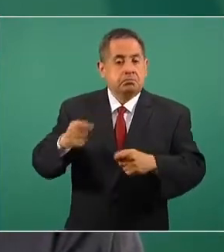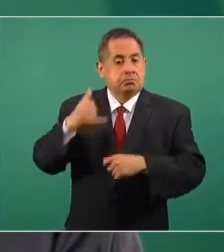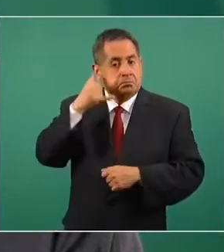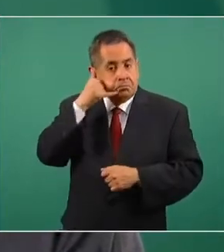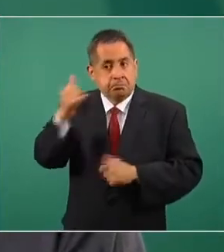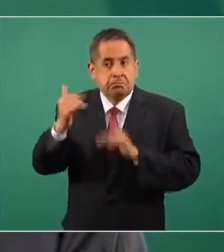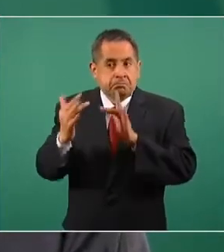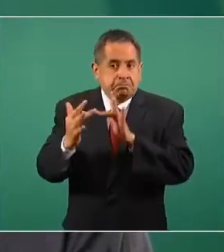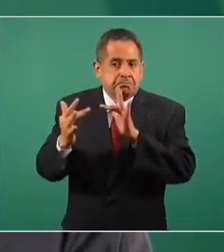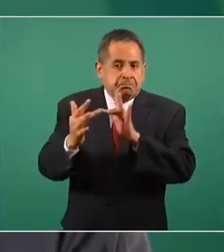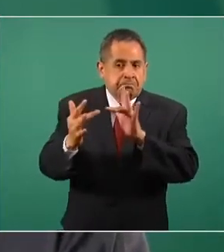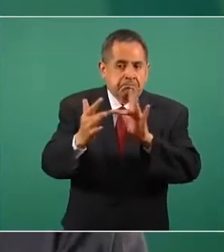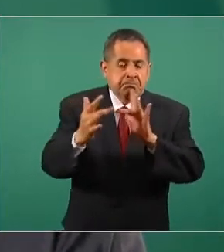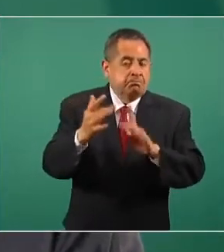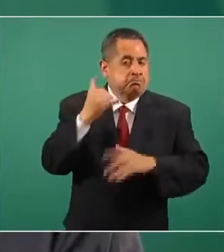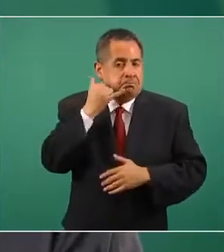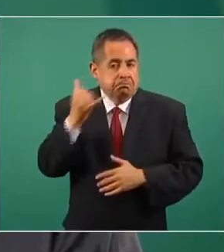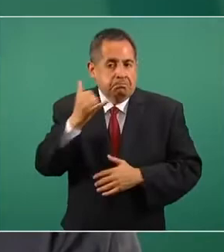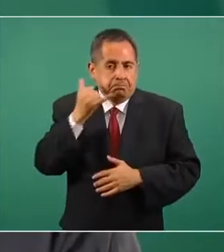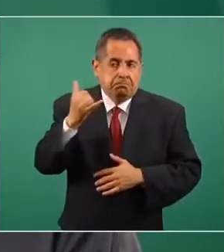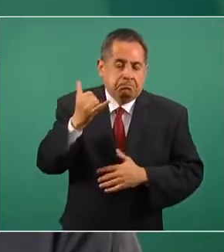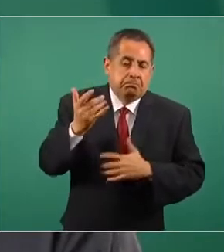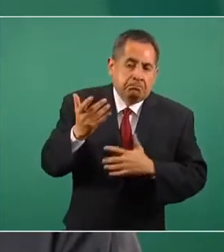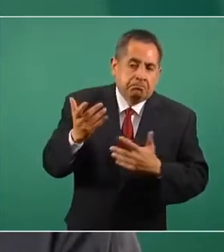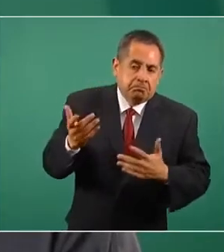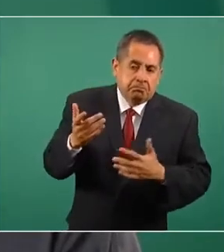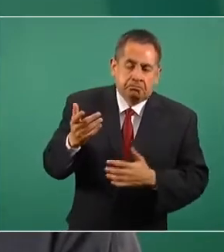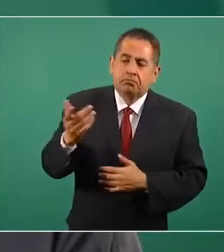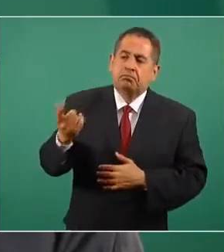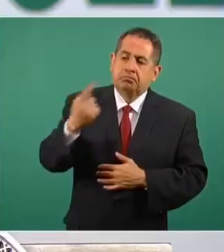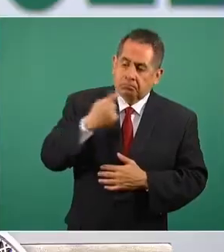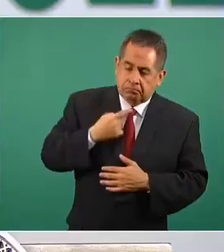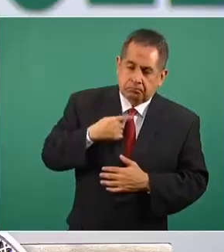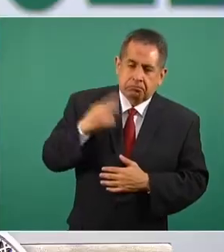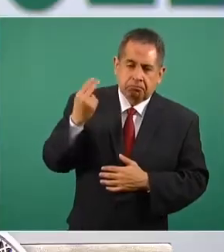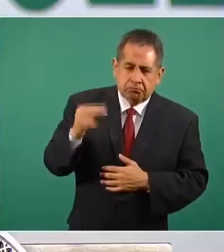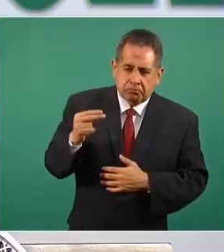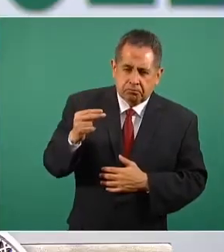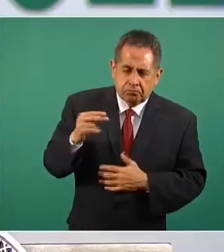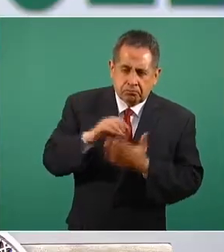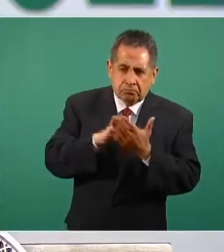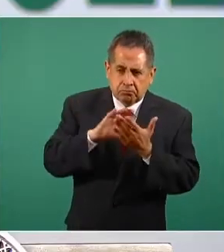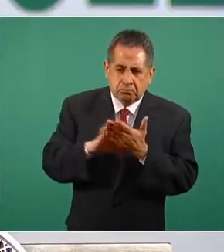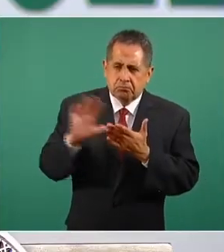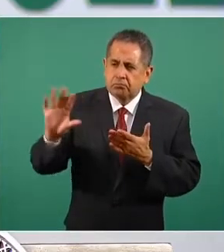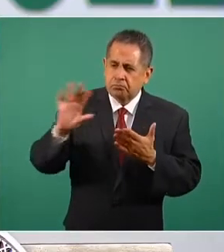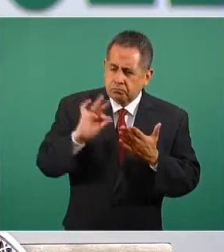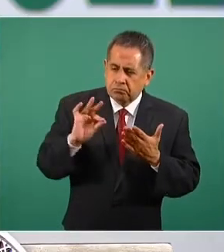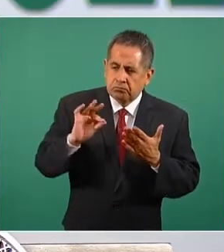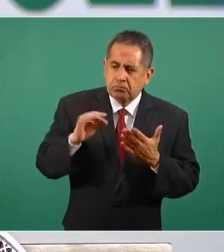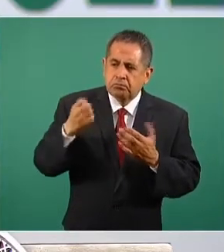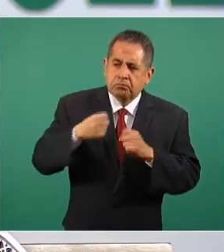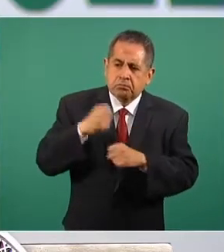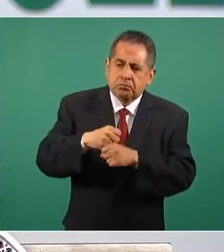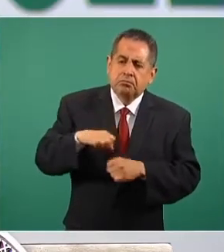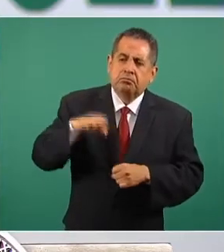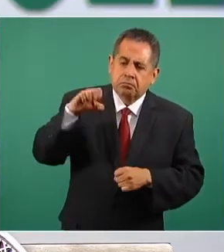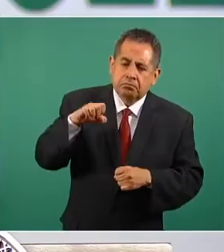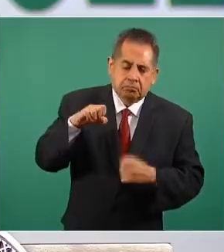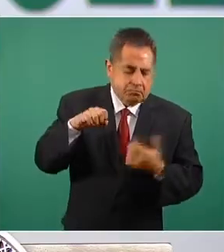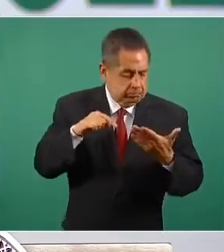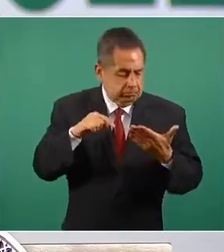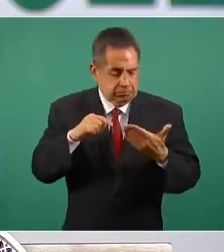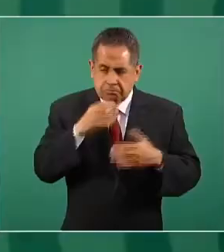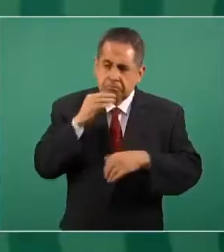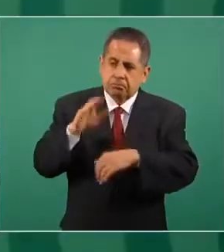llamando por teléfono y les está diciendo que le digan su nombre, que nos refrenden su edad, le hacemos